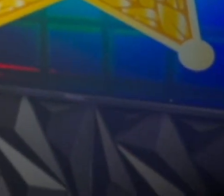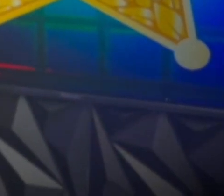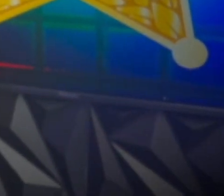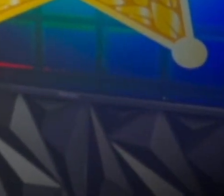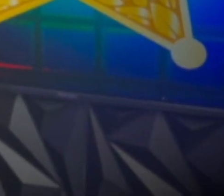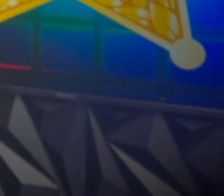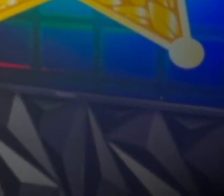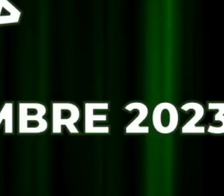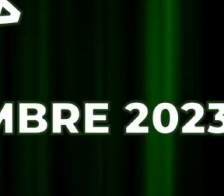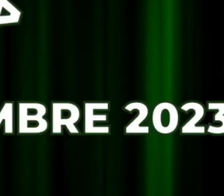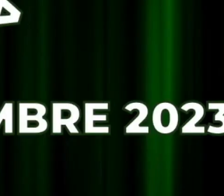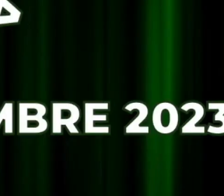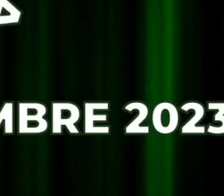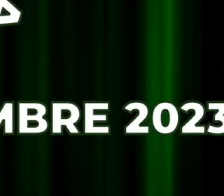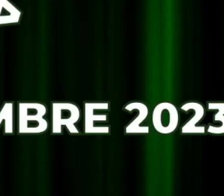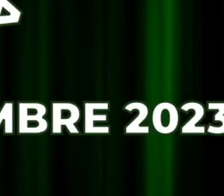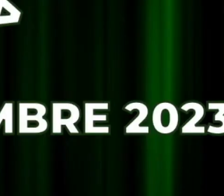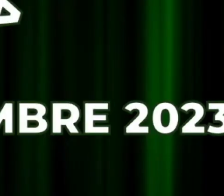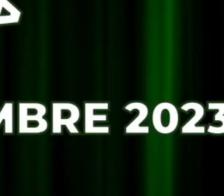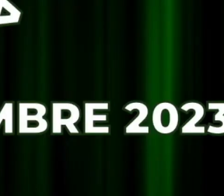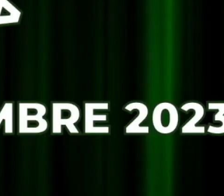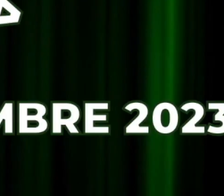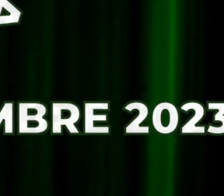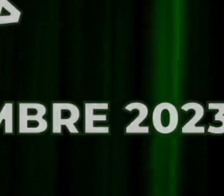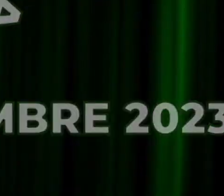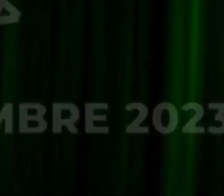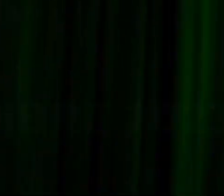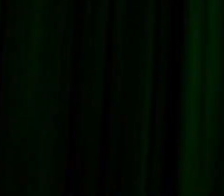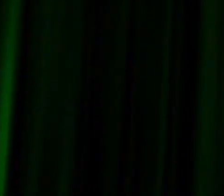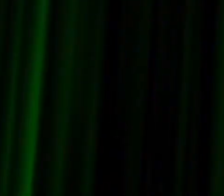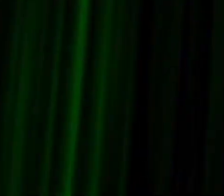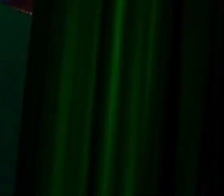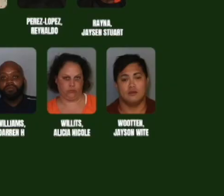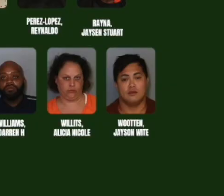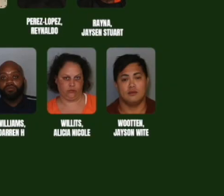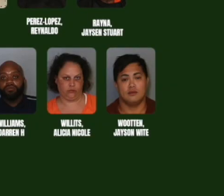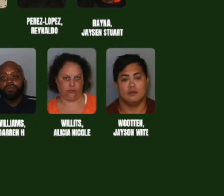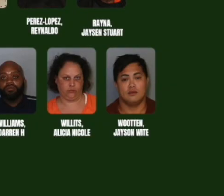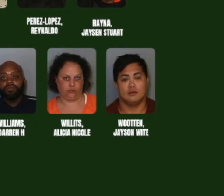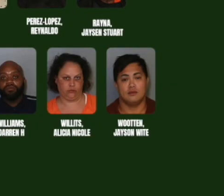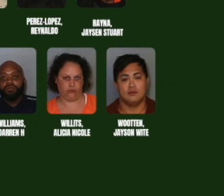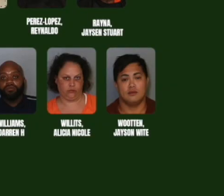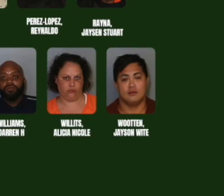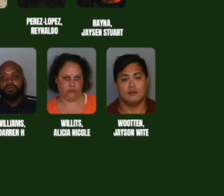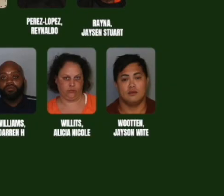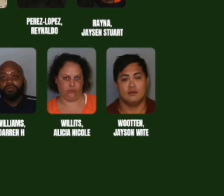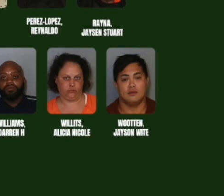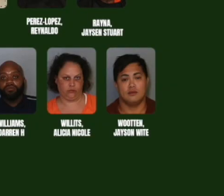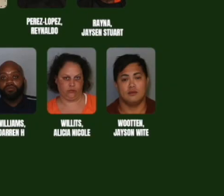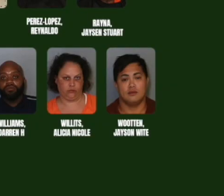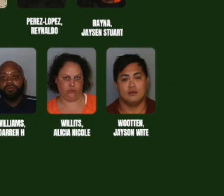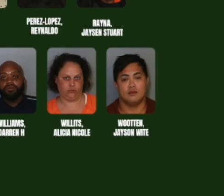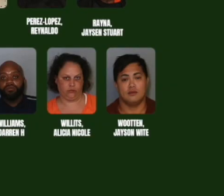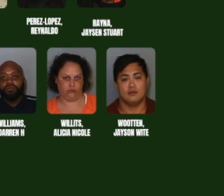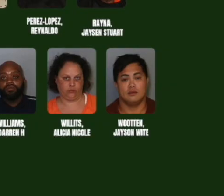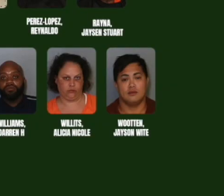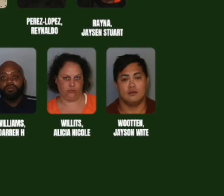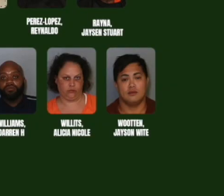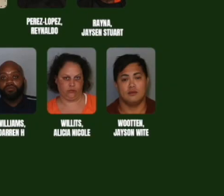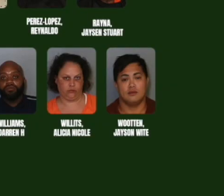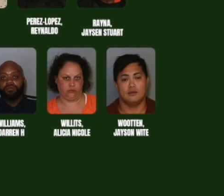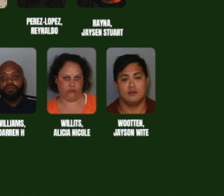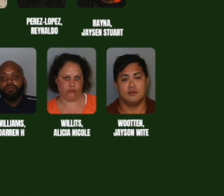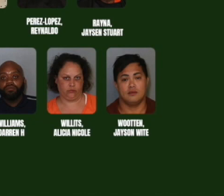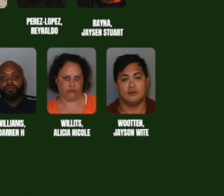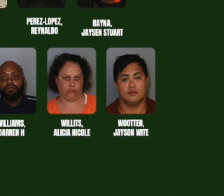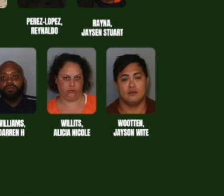En el video de la alfombra verde de la oficina del sheriff Marcos López. Y en el mes de octubre, señores, aumentó la